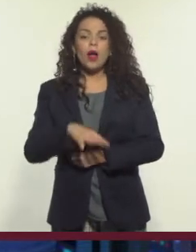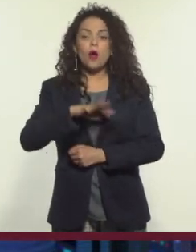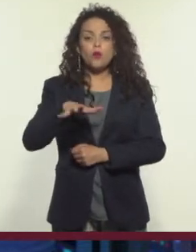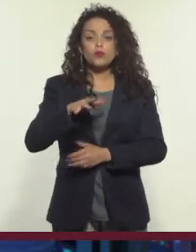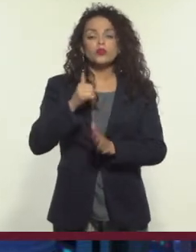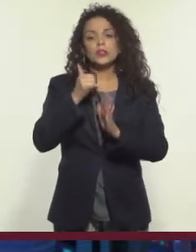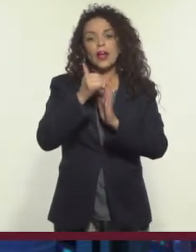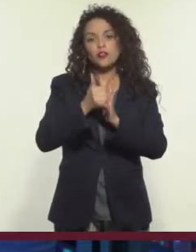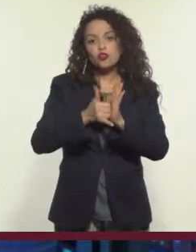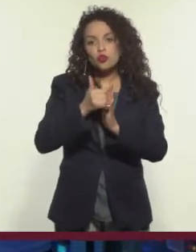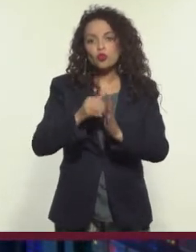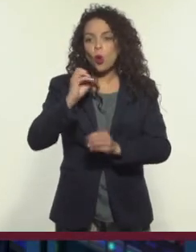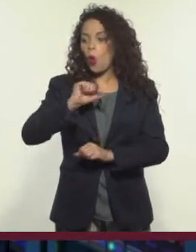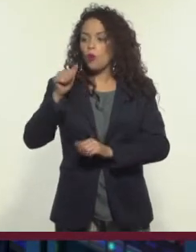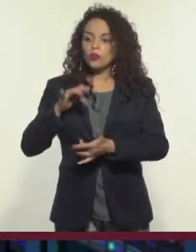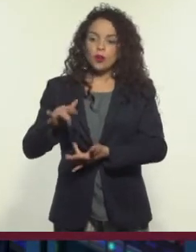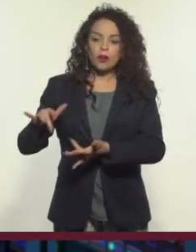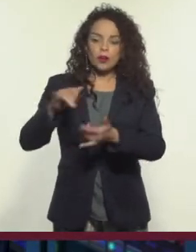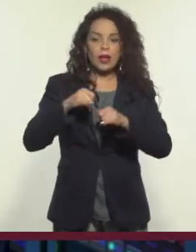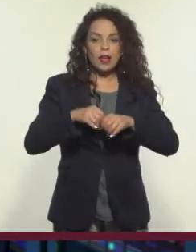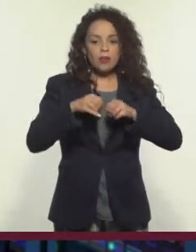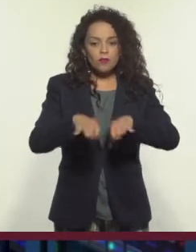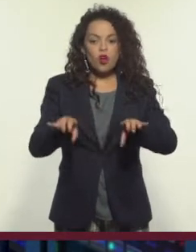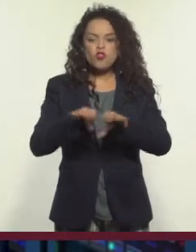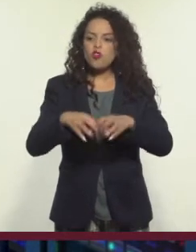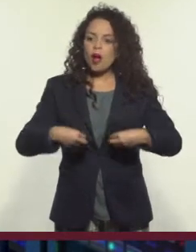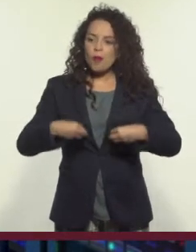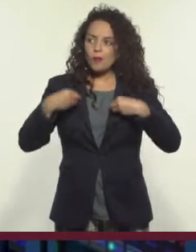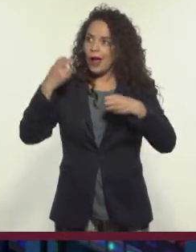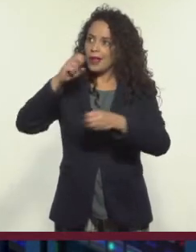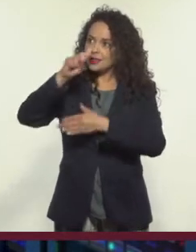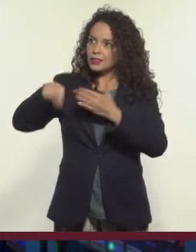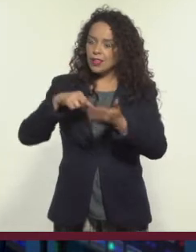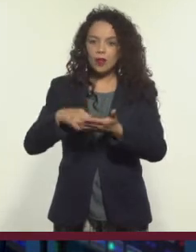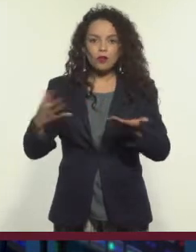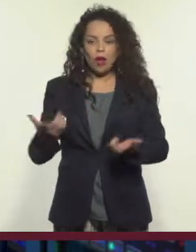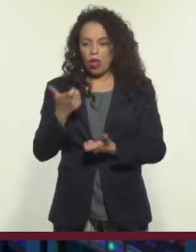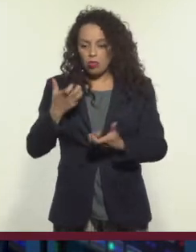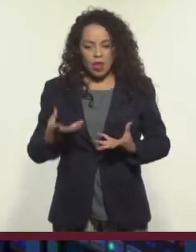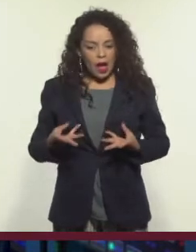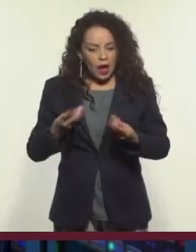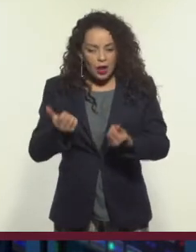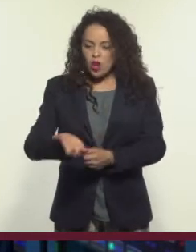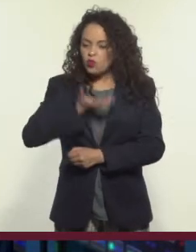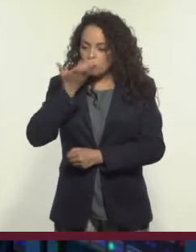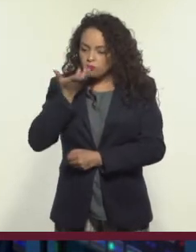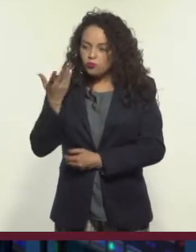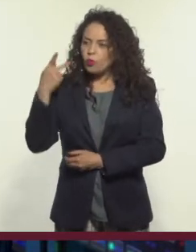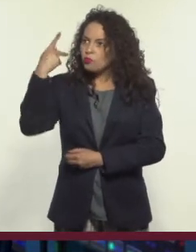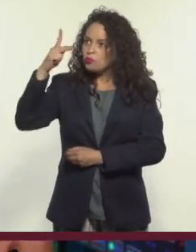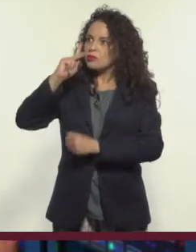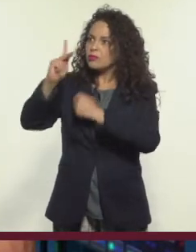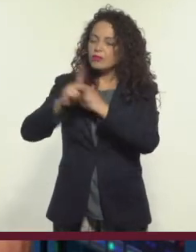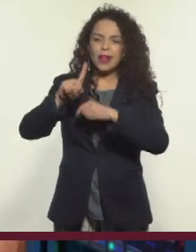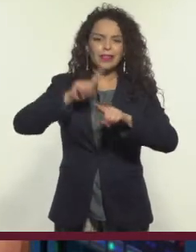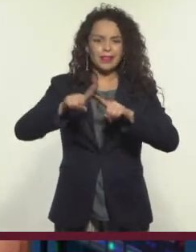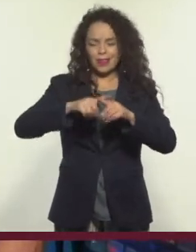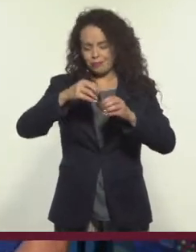o en cualquier otra red social, información sobre cómo se vive, cuánto cuesta vivir ahí, costumbres, etc.